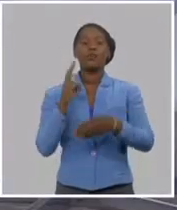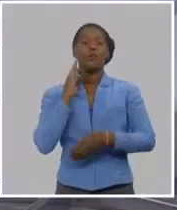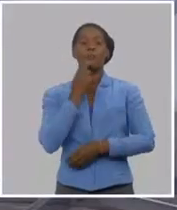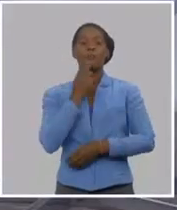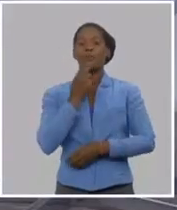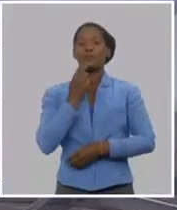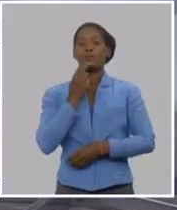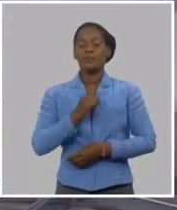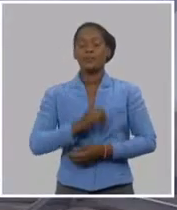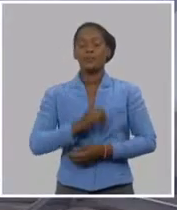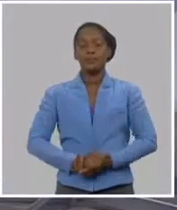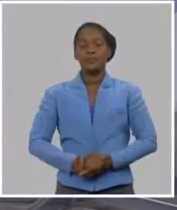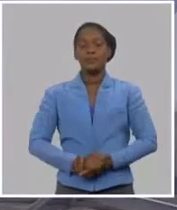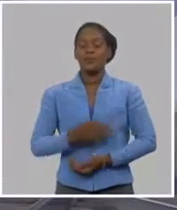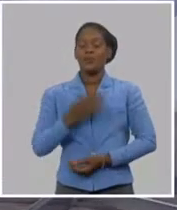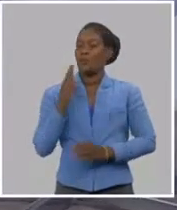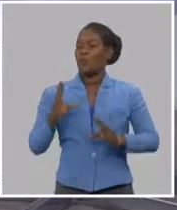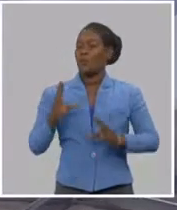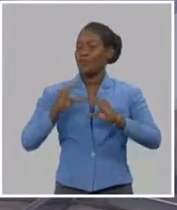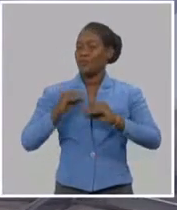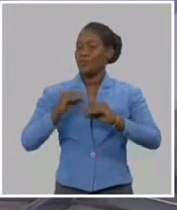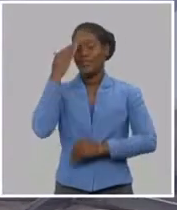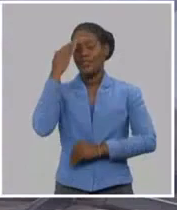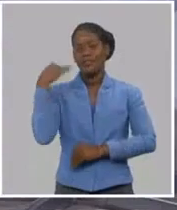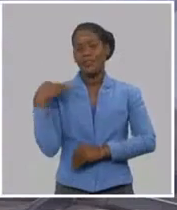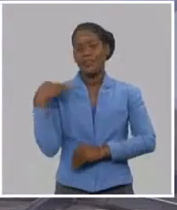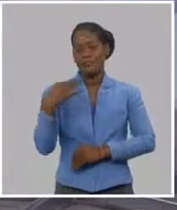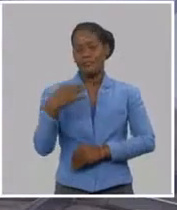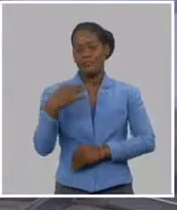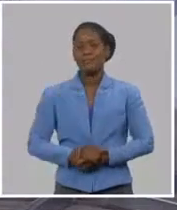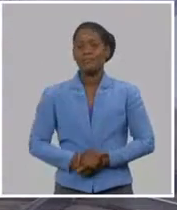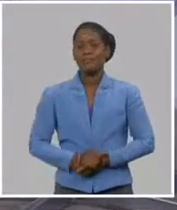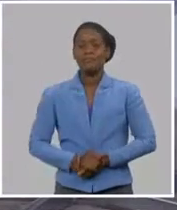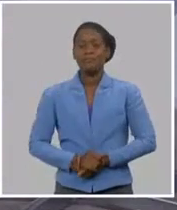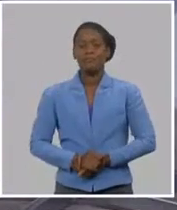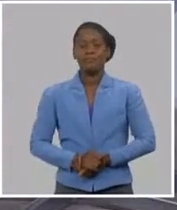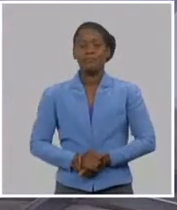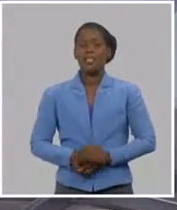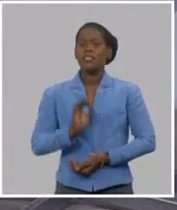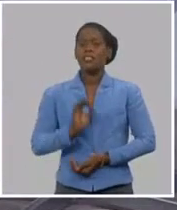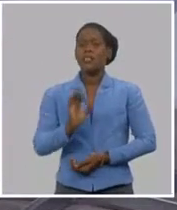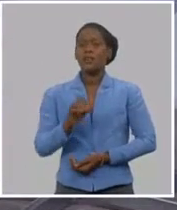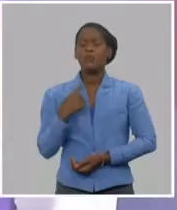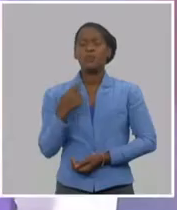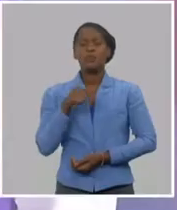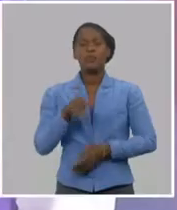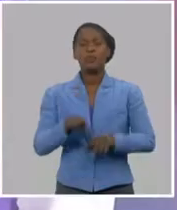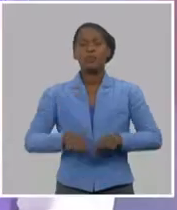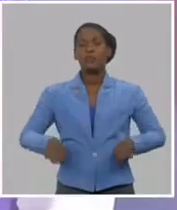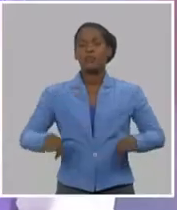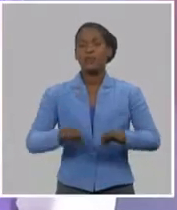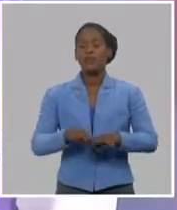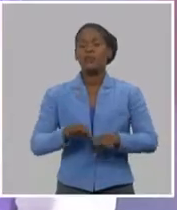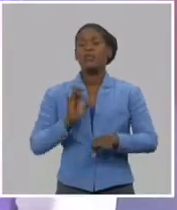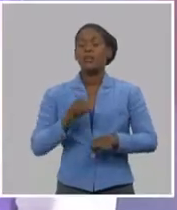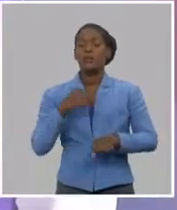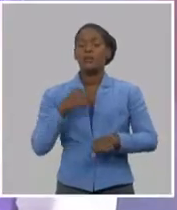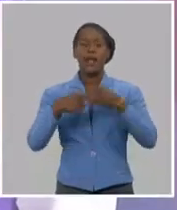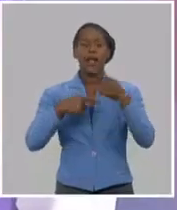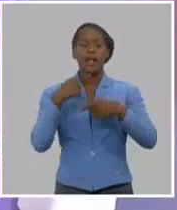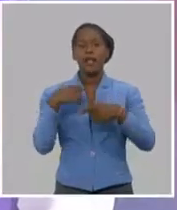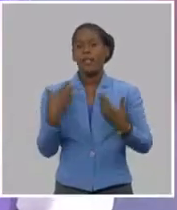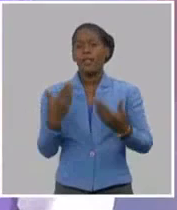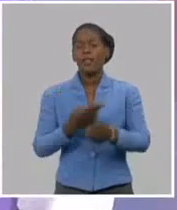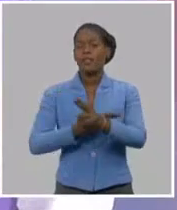Muy buenas noches, Lil. Muy buenas noches, gracias por la invitación. Una de las cosas que siempre hemos hablado en la Mesa Redonda y cuando se habla también de la historia y por supuesto de este